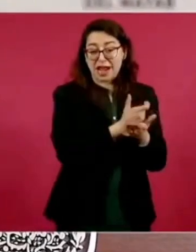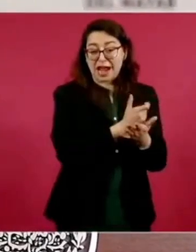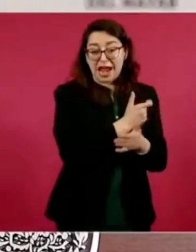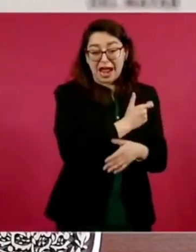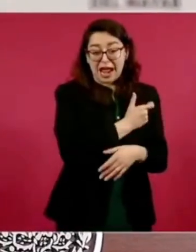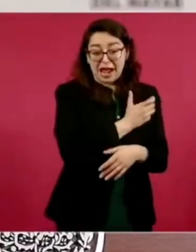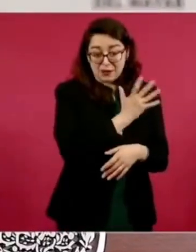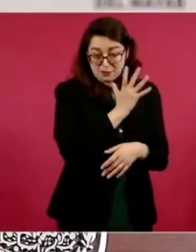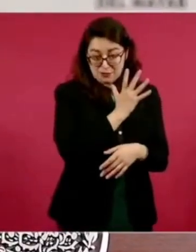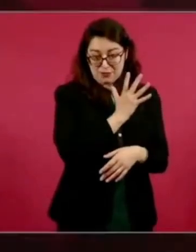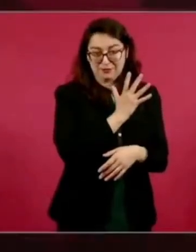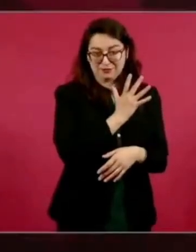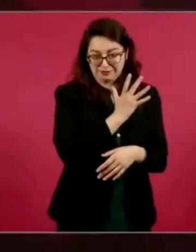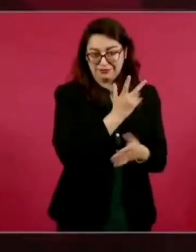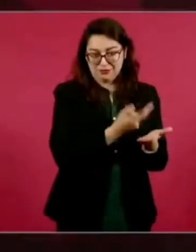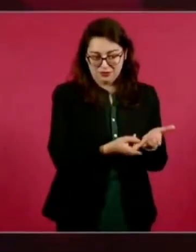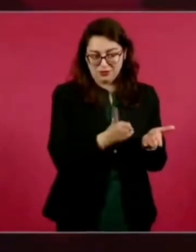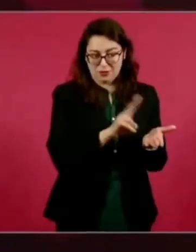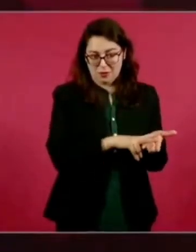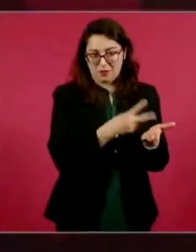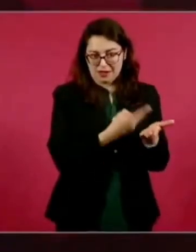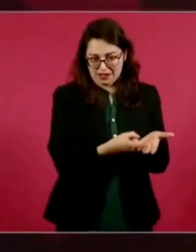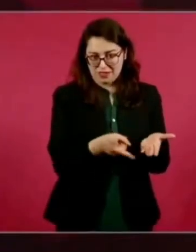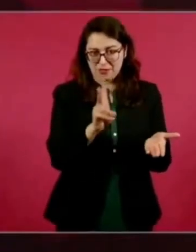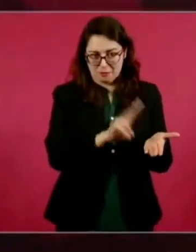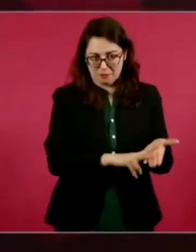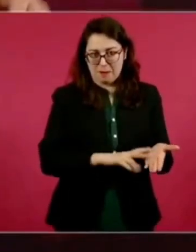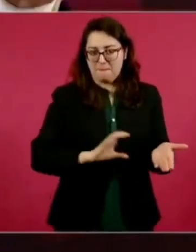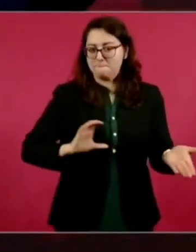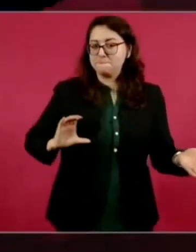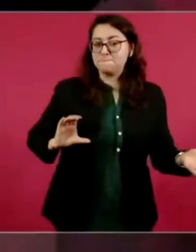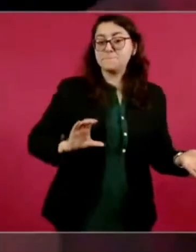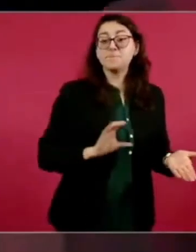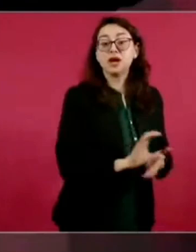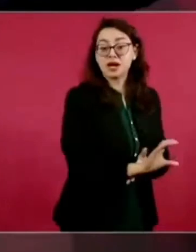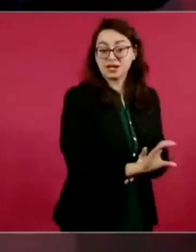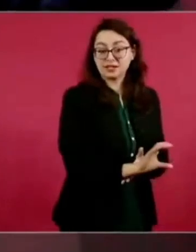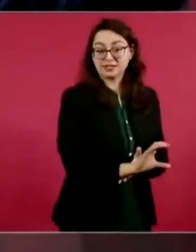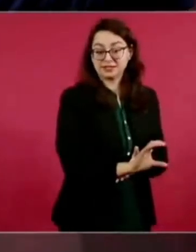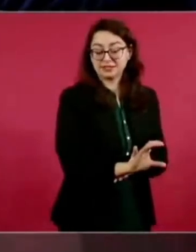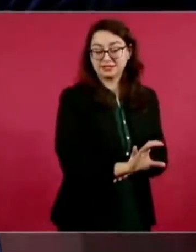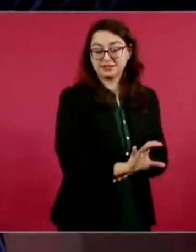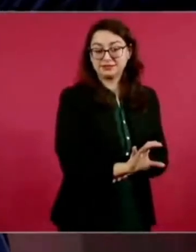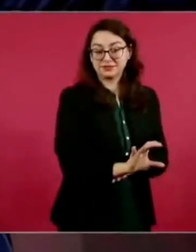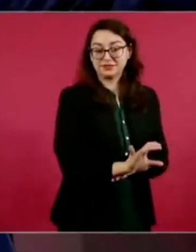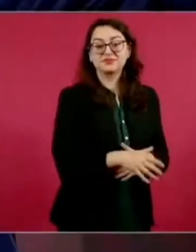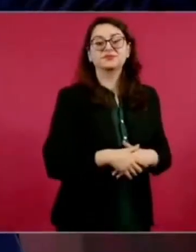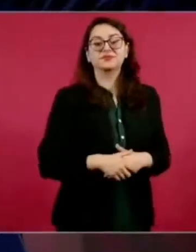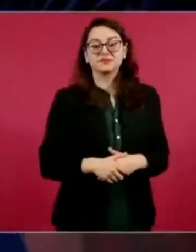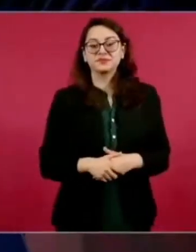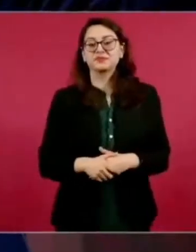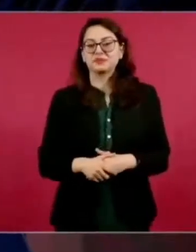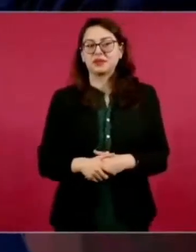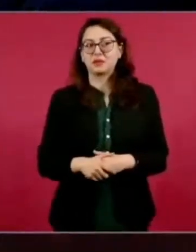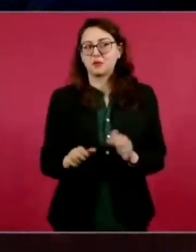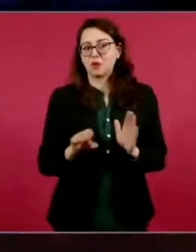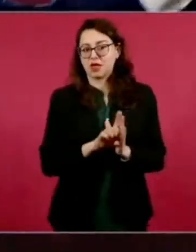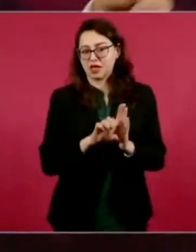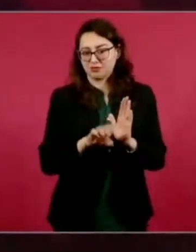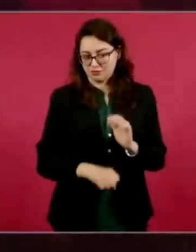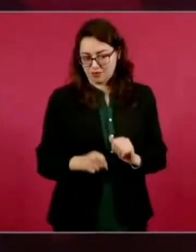habría que revisar el caso de Guanajuato,